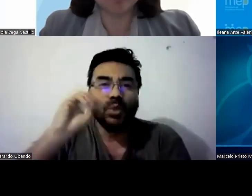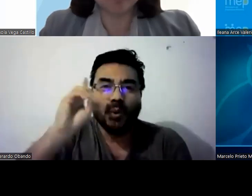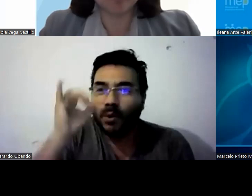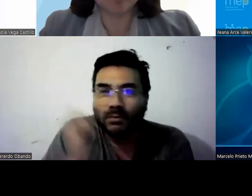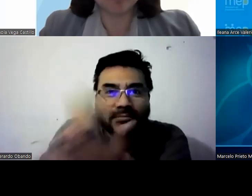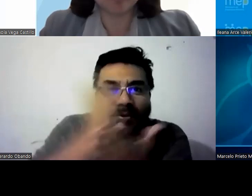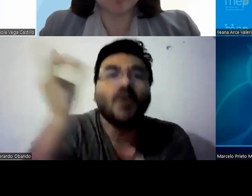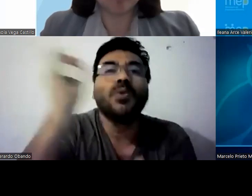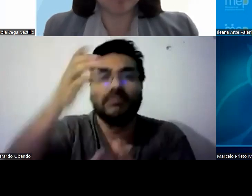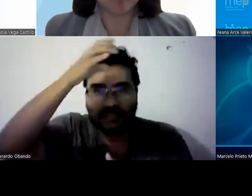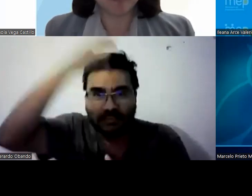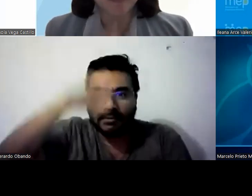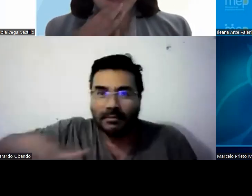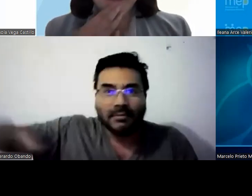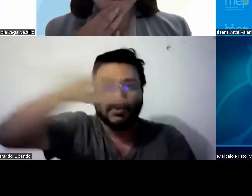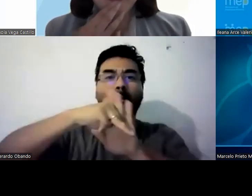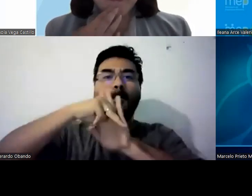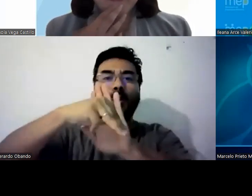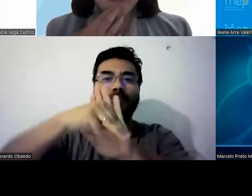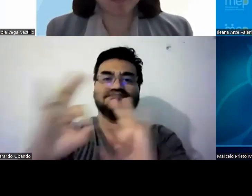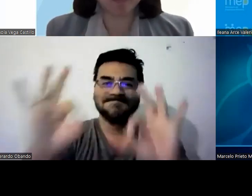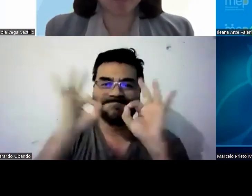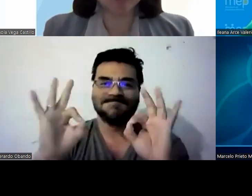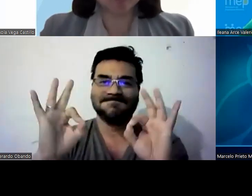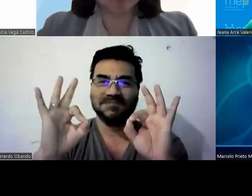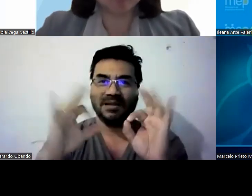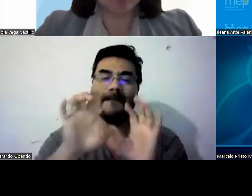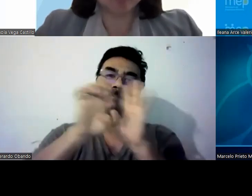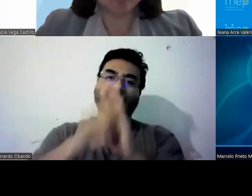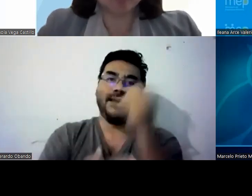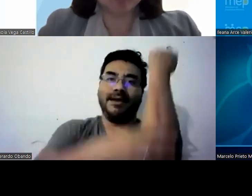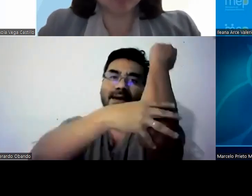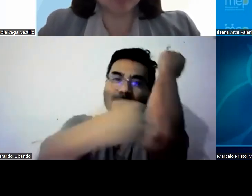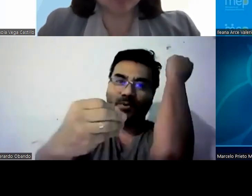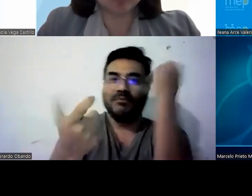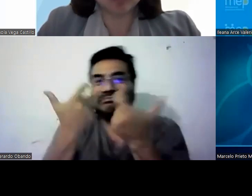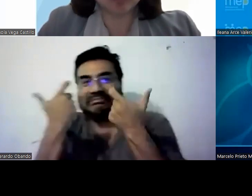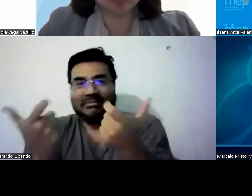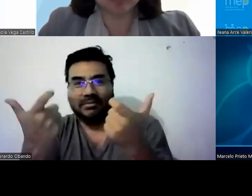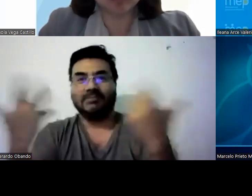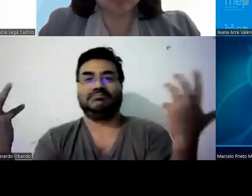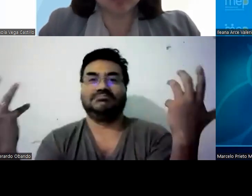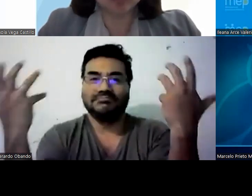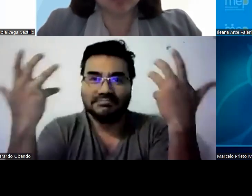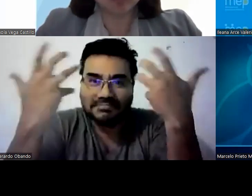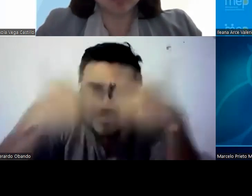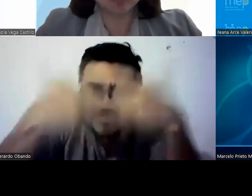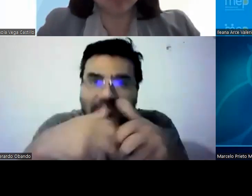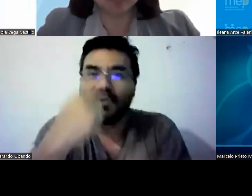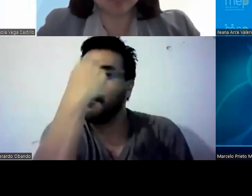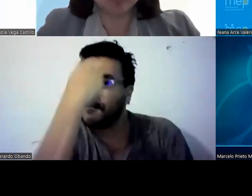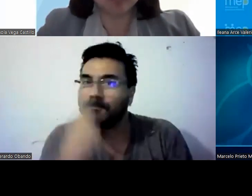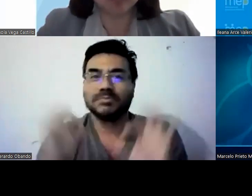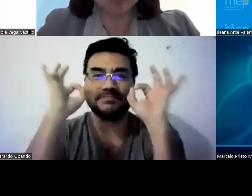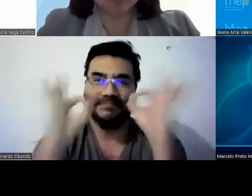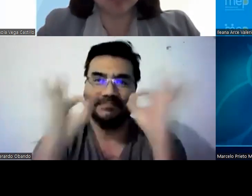hay muchas cosas en las que se contradicen porque ellas van creciendo con esos tipos de pensamiento lo que está bien lo que está mal lo que se espera por ejemplo